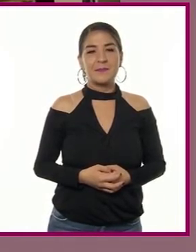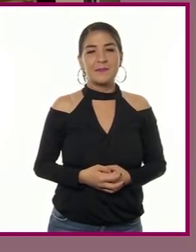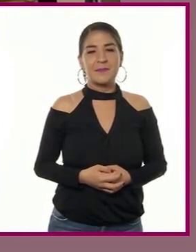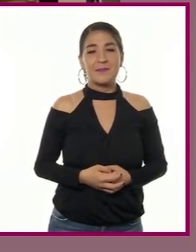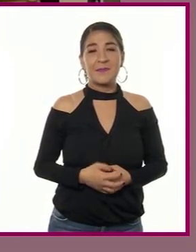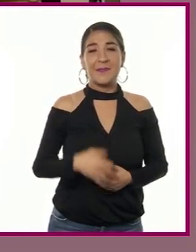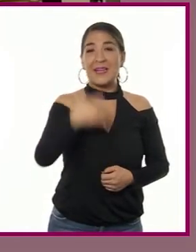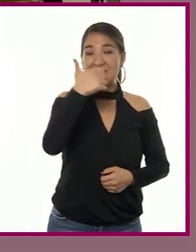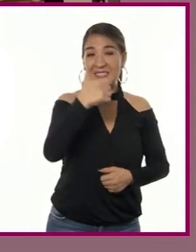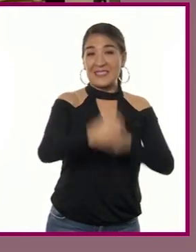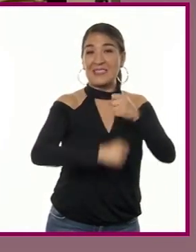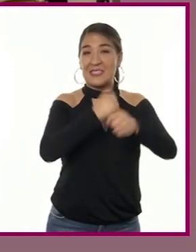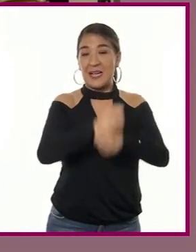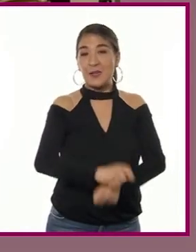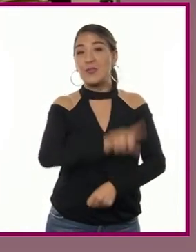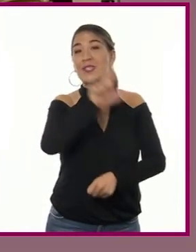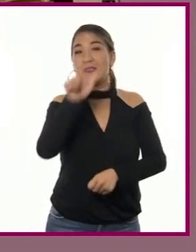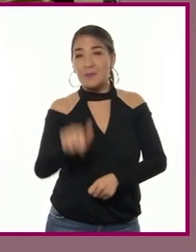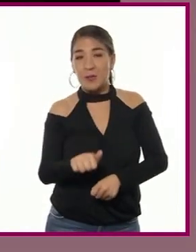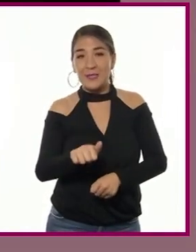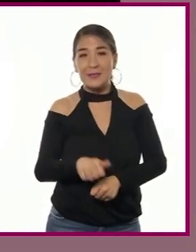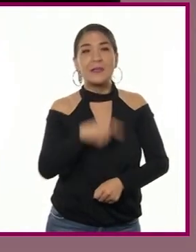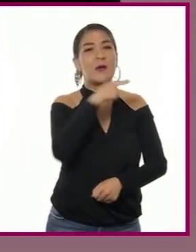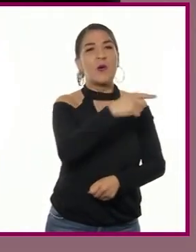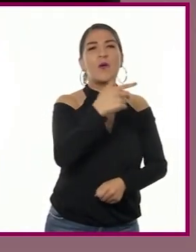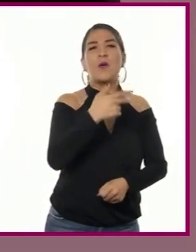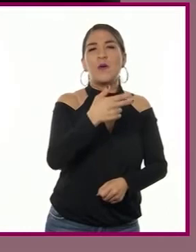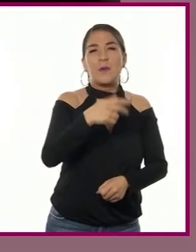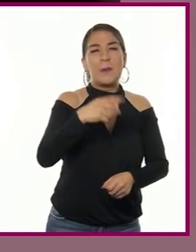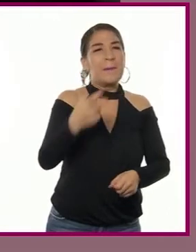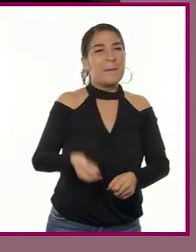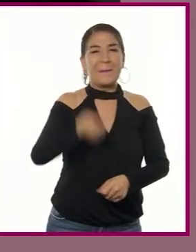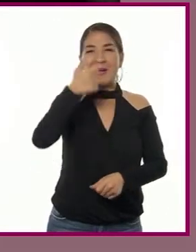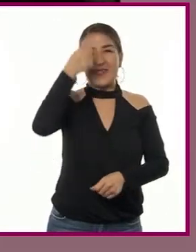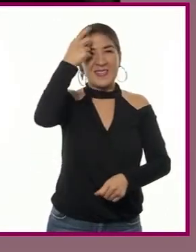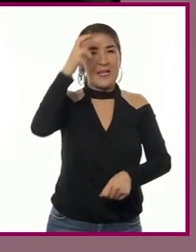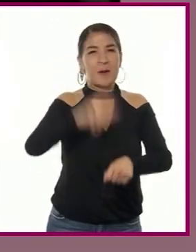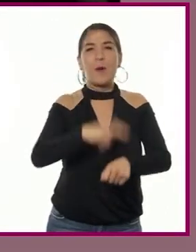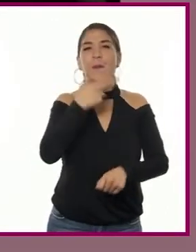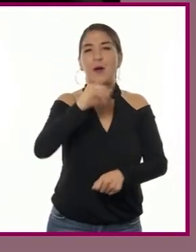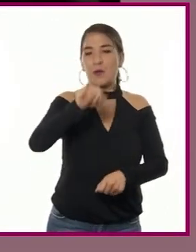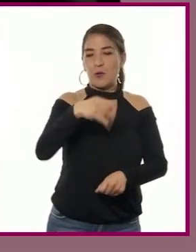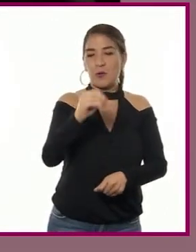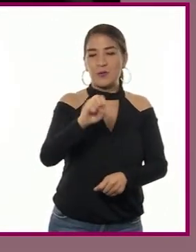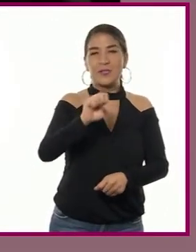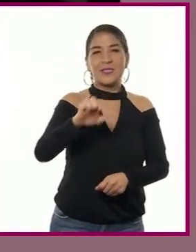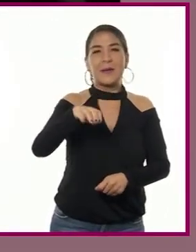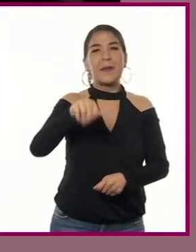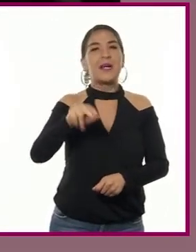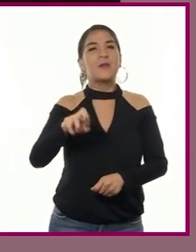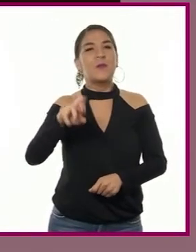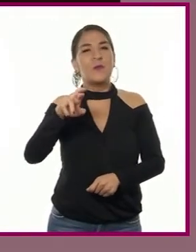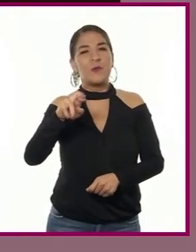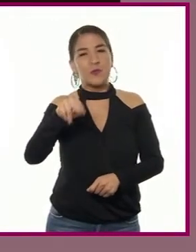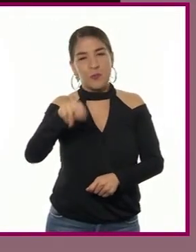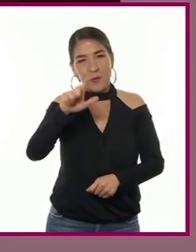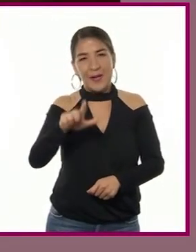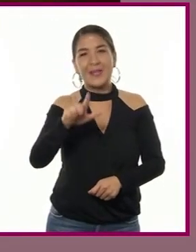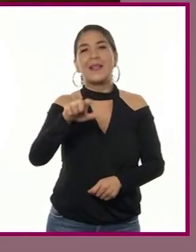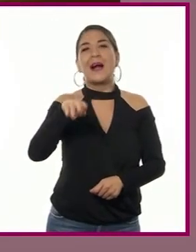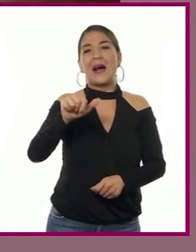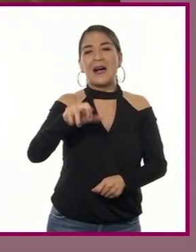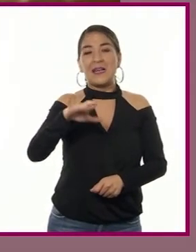Seis años más tarde, tras el fallecimiento del primer director, José Manuel Arias Centurión, Carlos IV